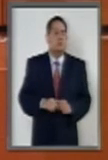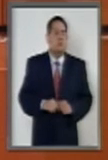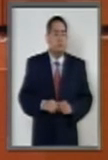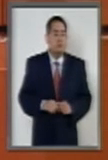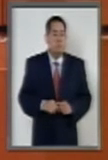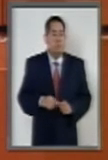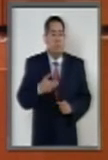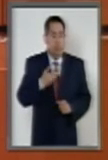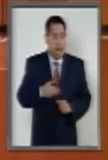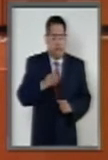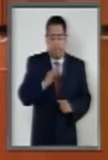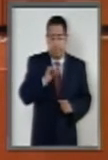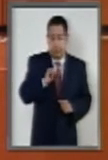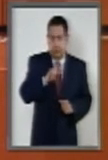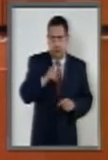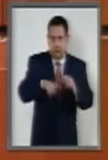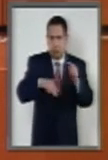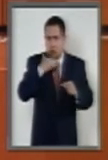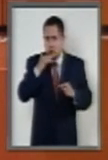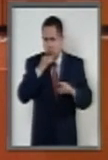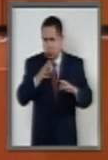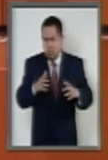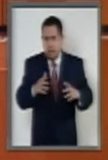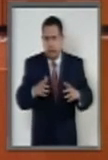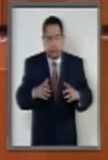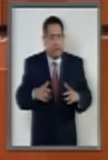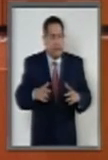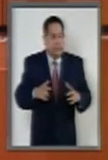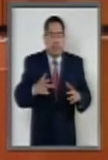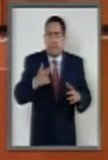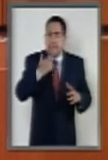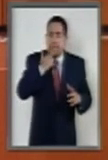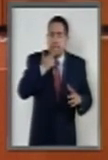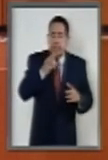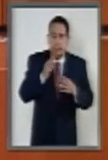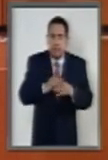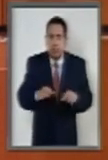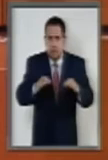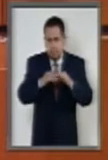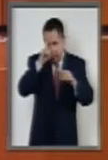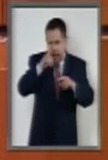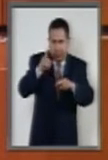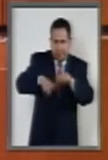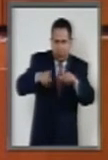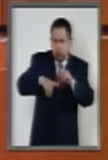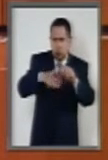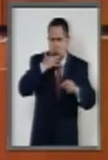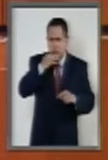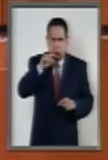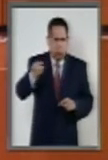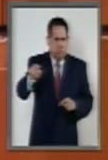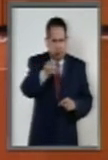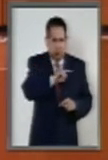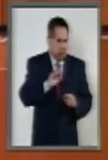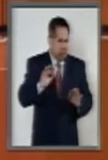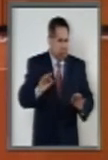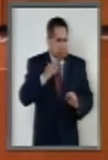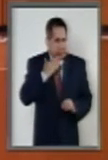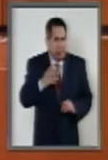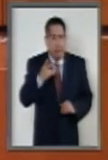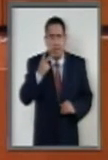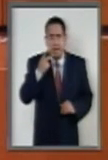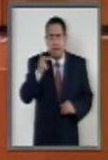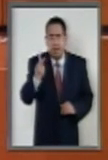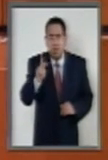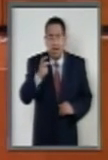Fiscalía Anticorrupción es una herramienta fundamental para el combate a la corrupción, ciertamente, pero